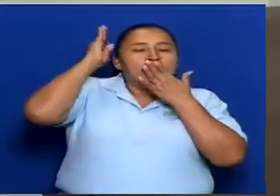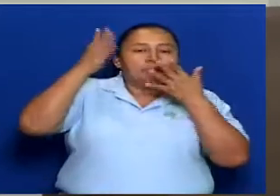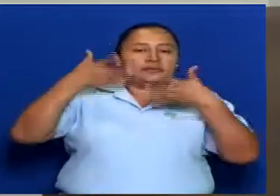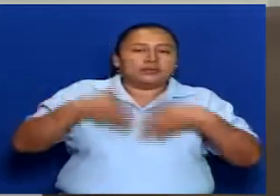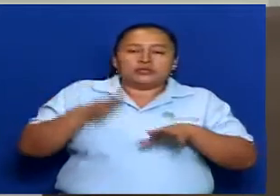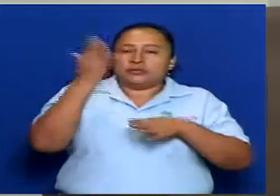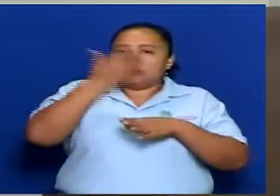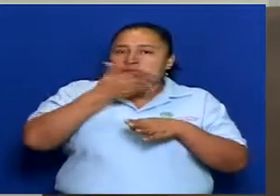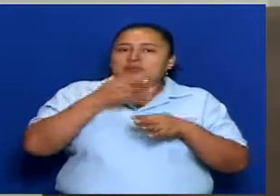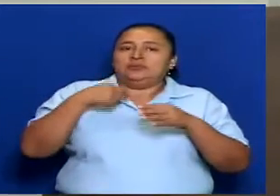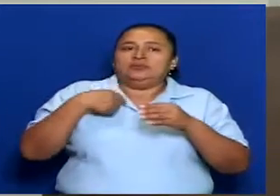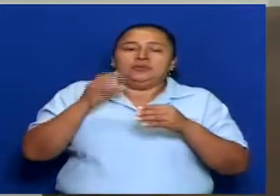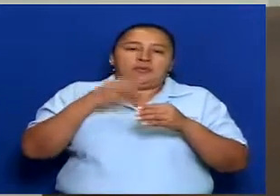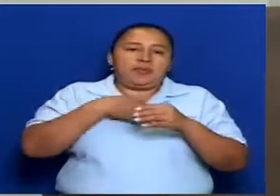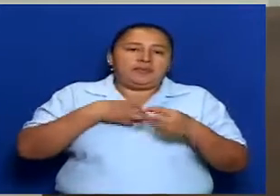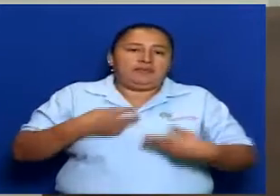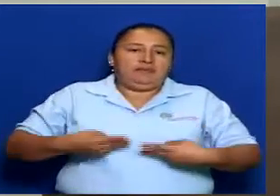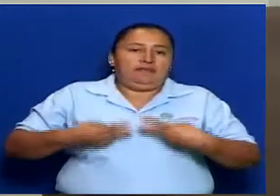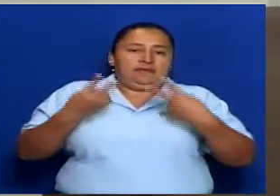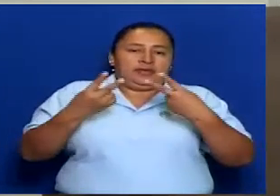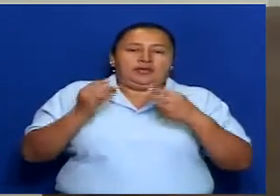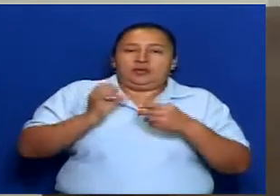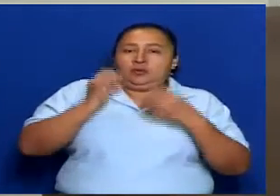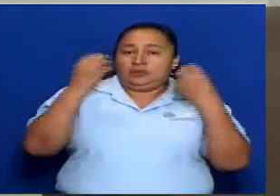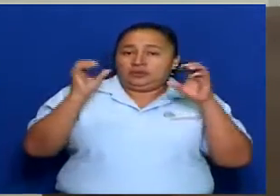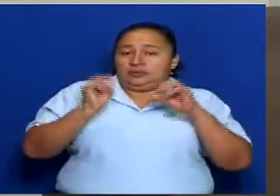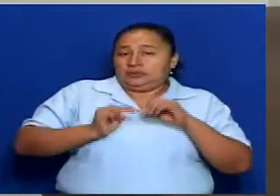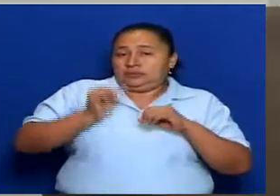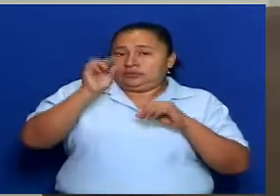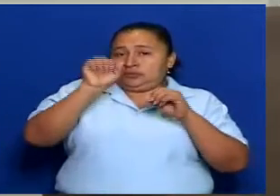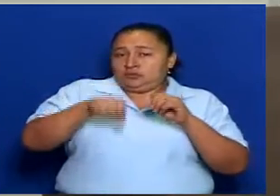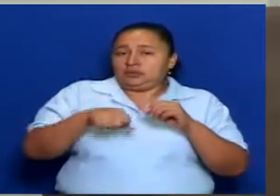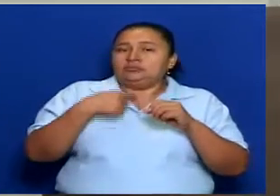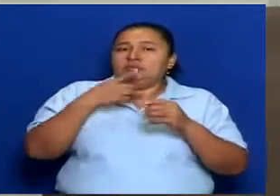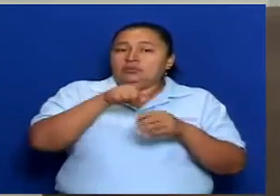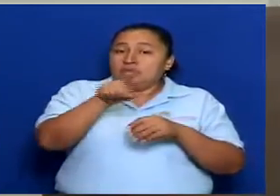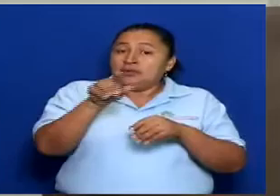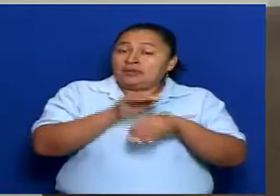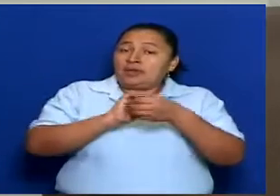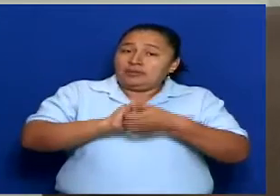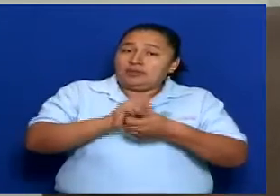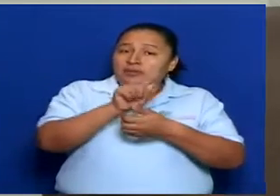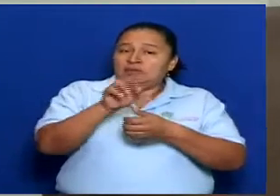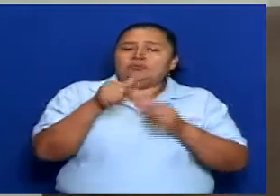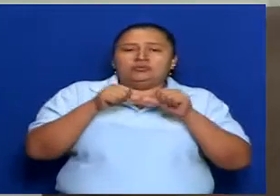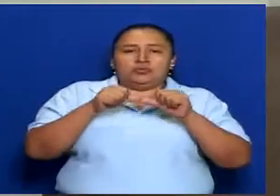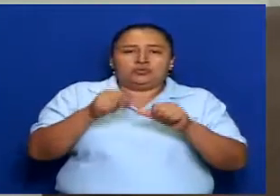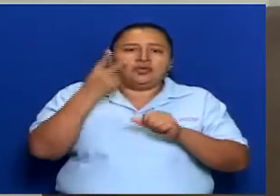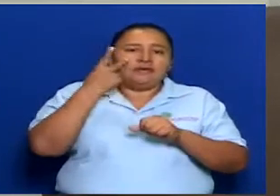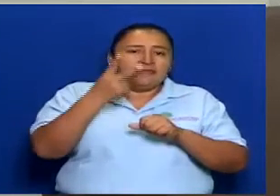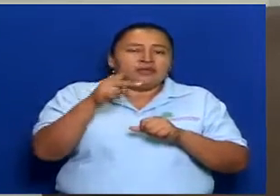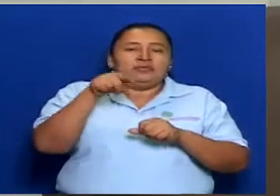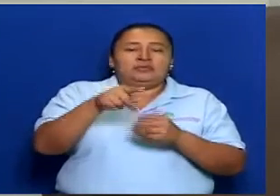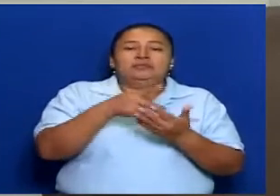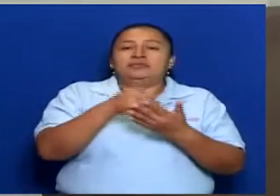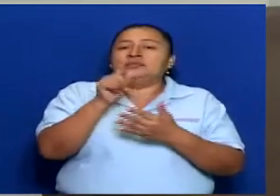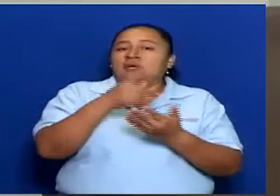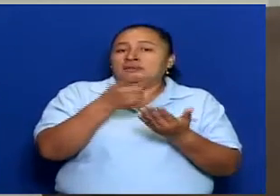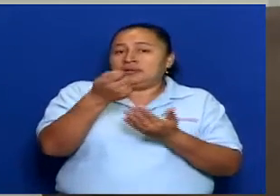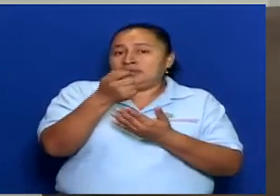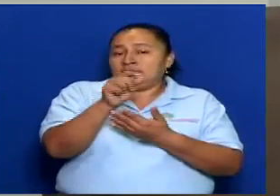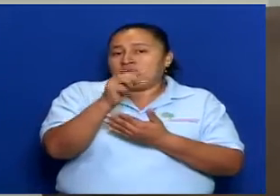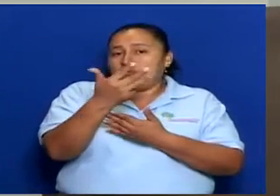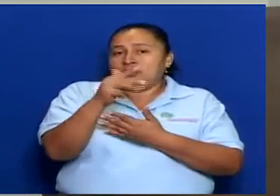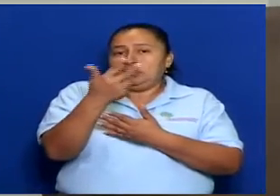Afrodescendientes y Regímenes Autonómicos. Y a ustedes, amigos televidentes, les invitamos a estar en sintonía, a seguir en sintonía más bien del Canal